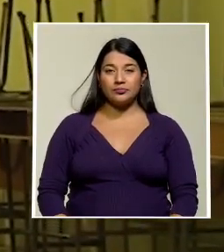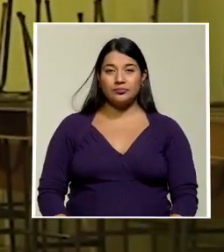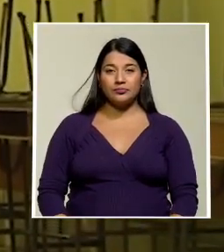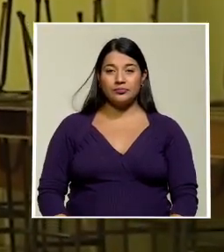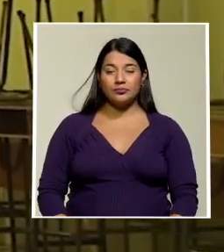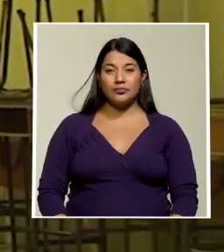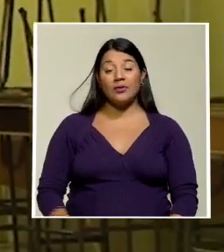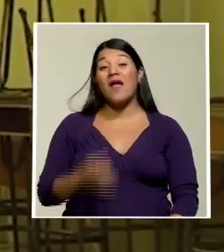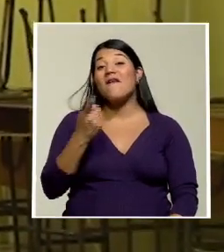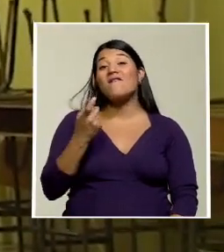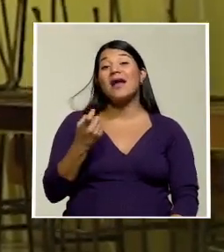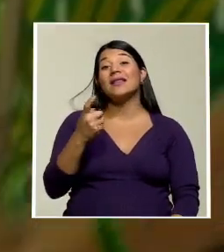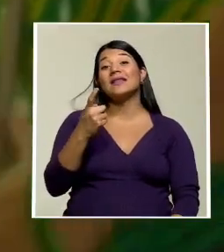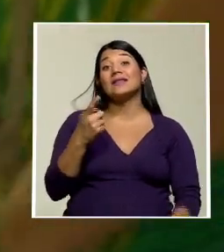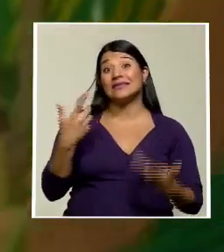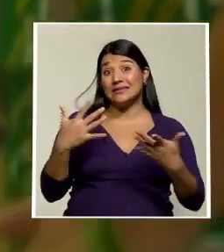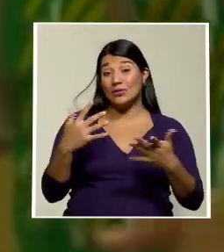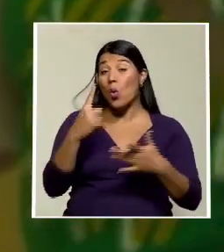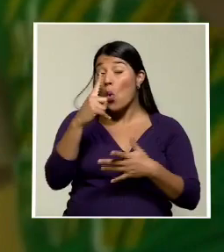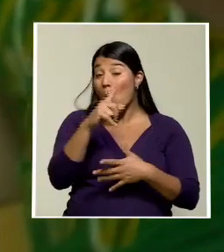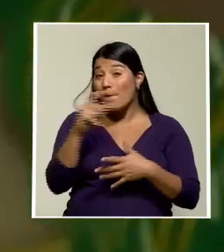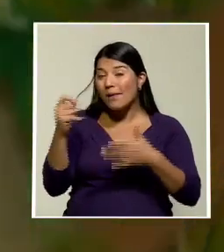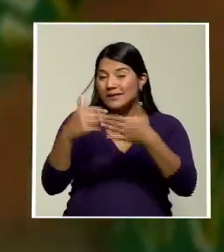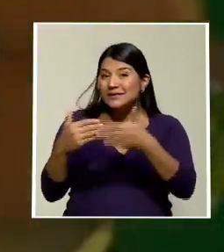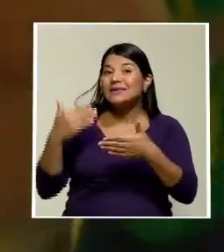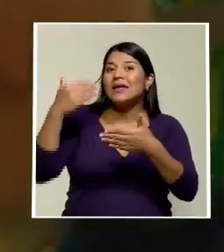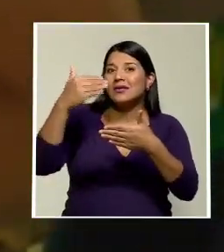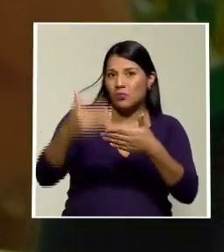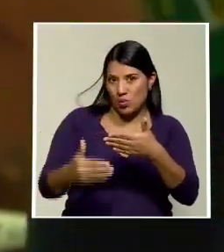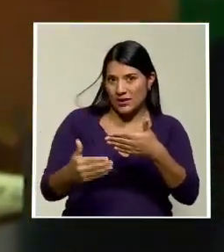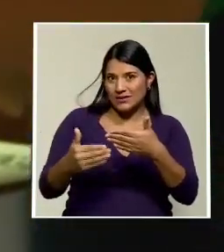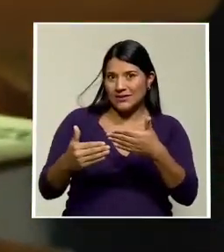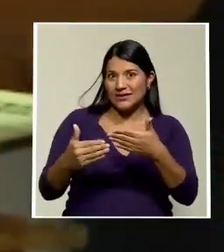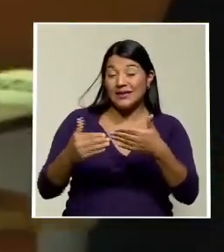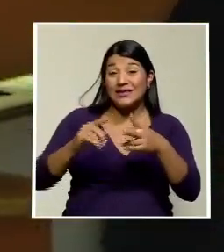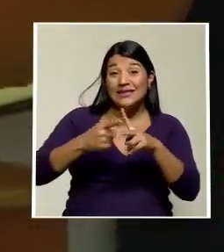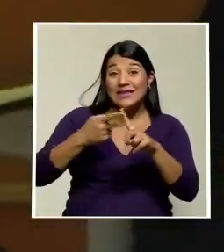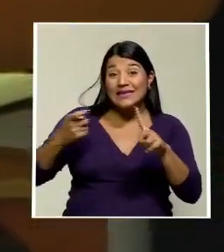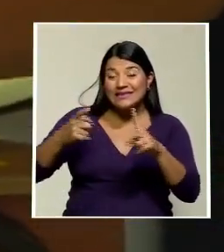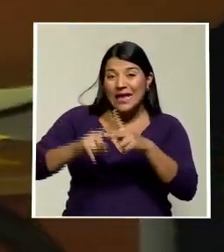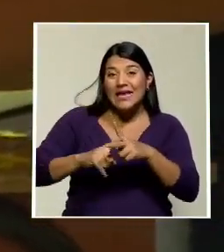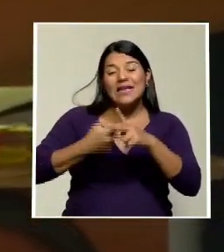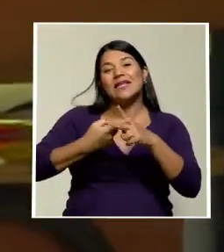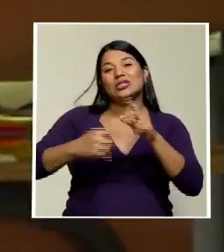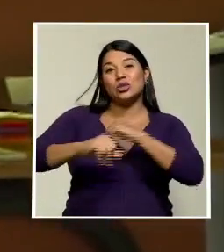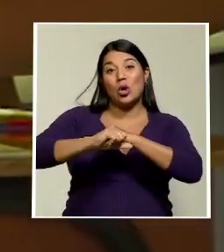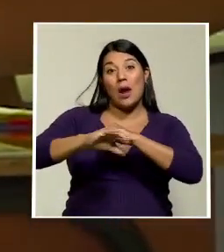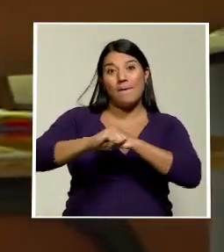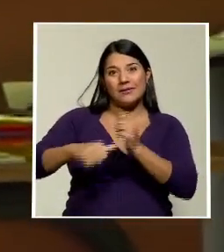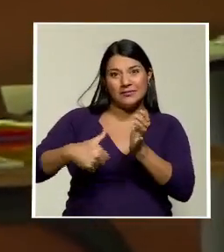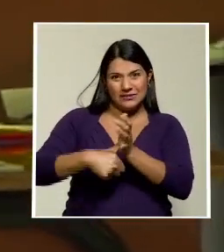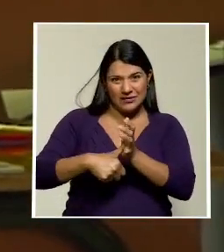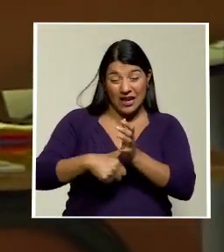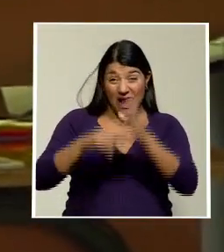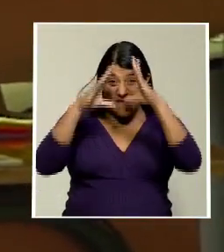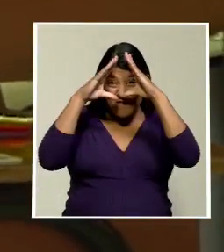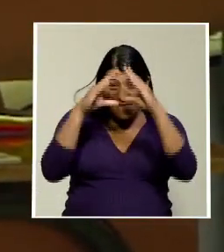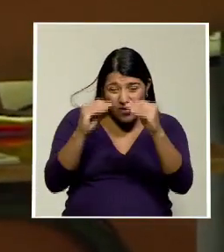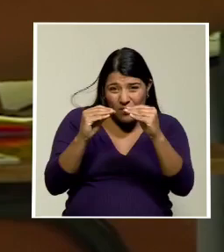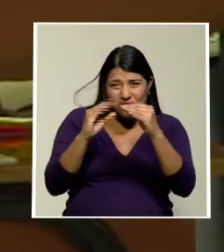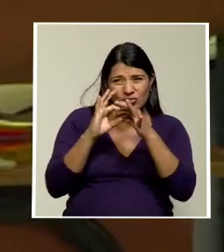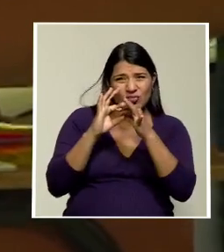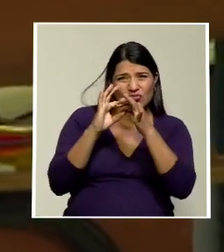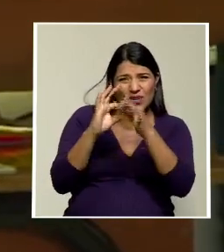A un mes de que arrancó la campaña electoral, el panorama que se dibuja respecto al apoyo de los candidatos es confuso. Los candidatos